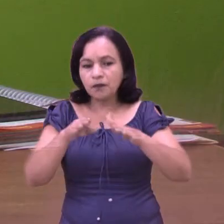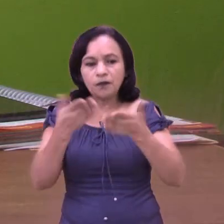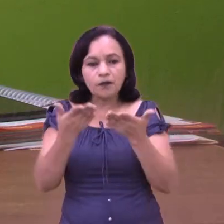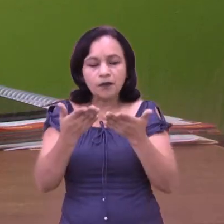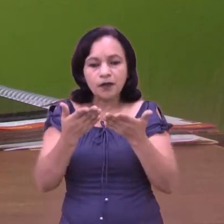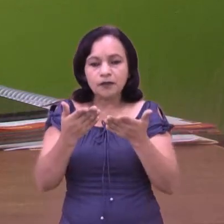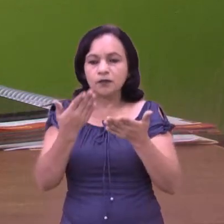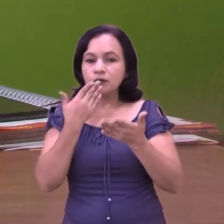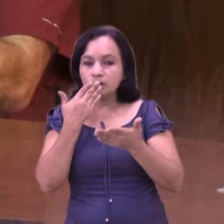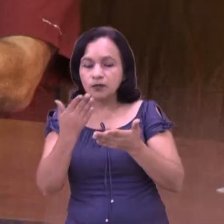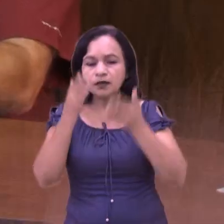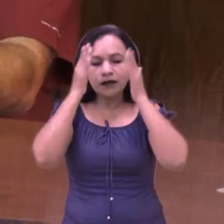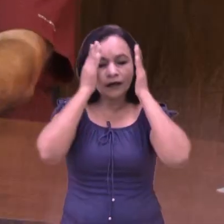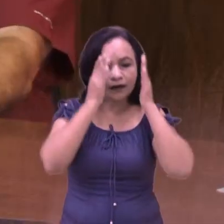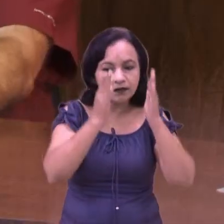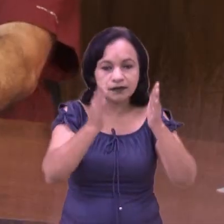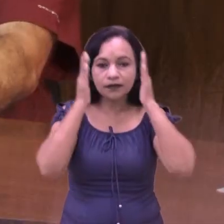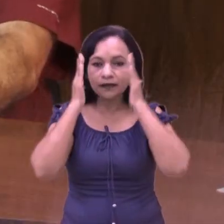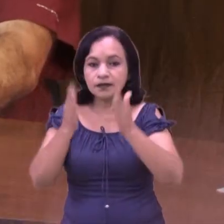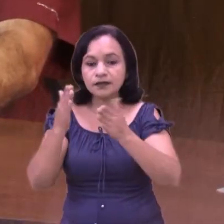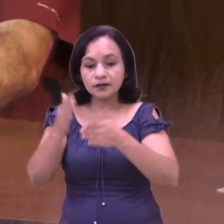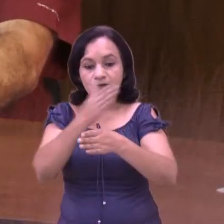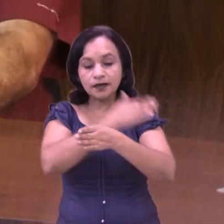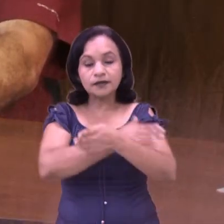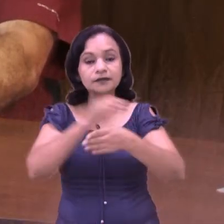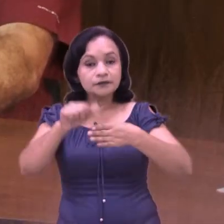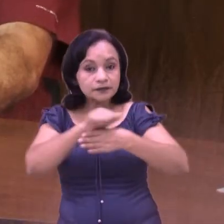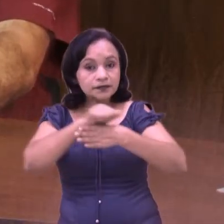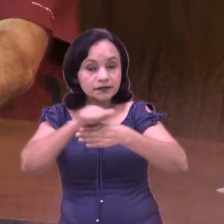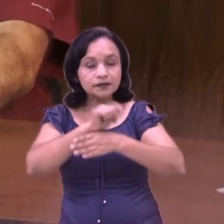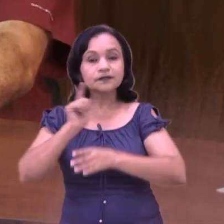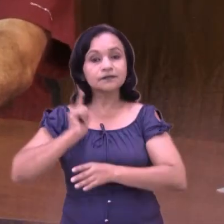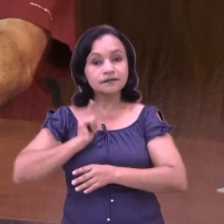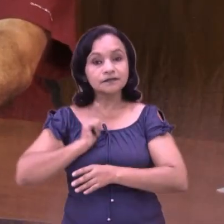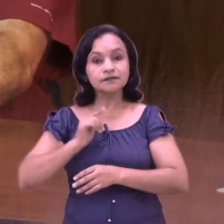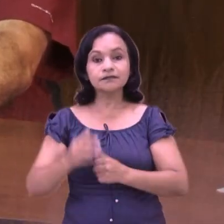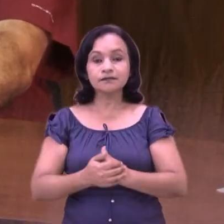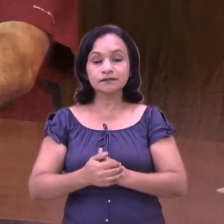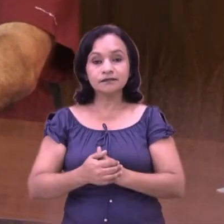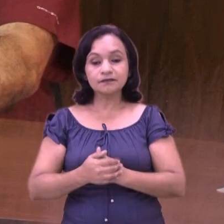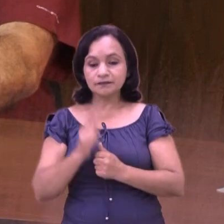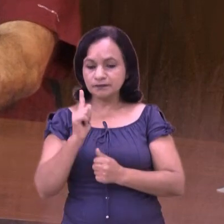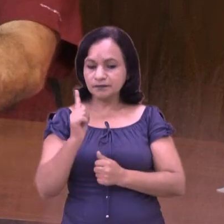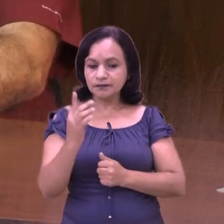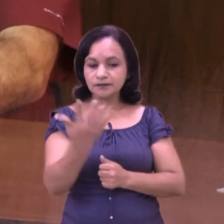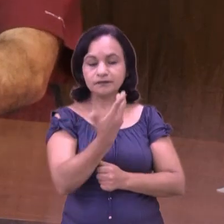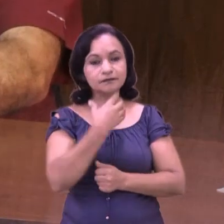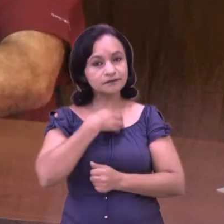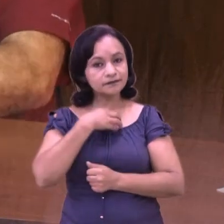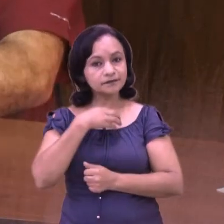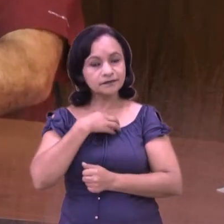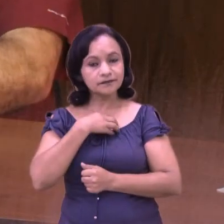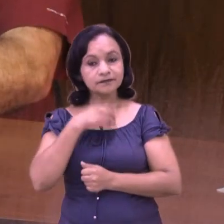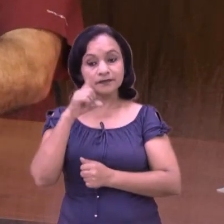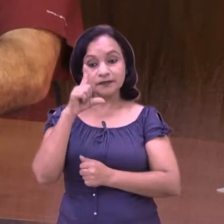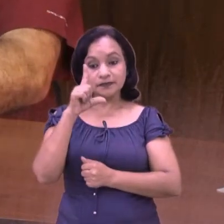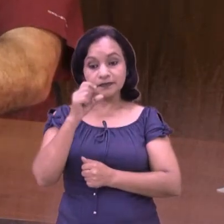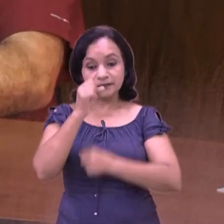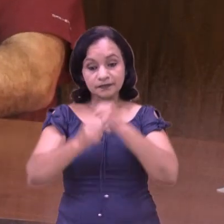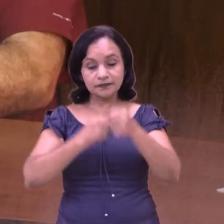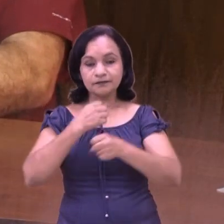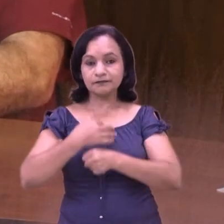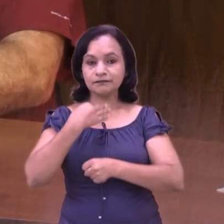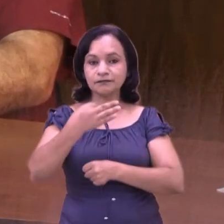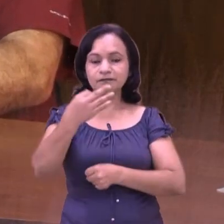hemos logrado hasta hoy. Nosotros dentro de otros 10 años nos visibilizamos con una